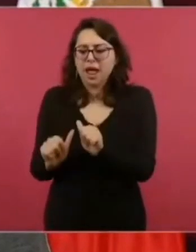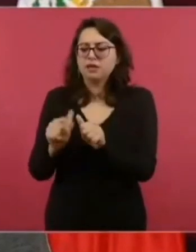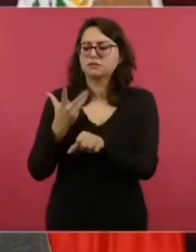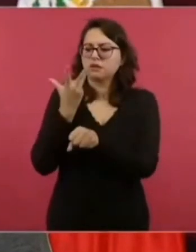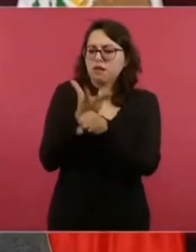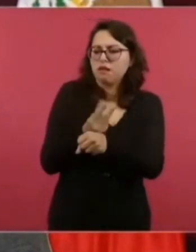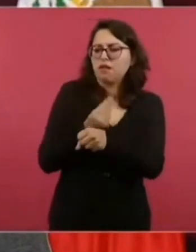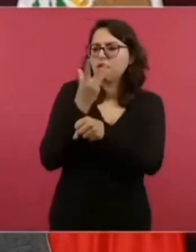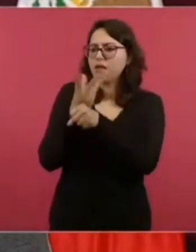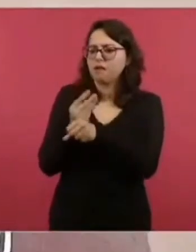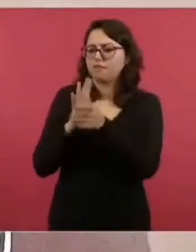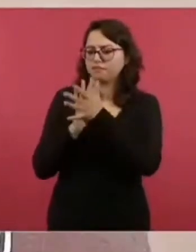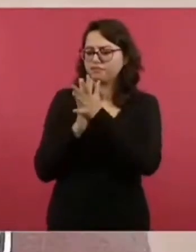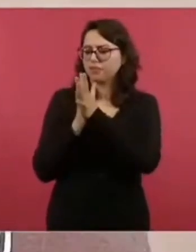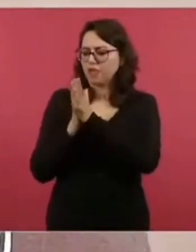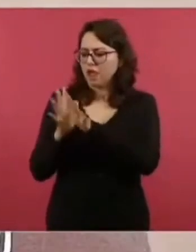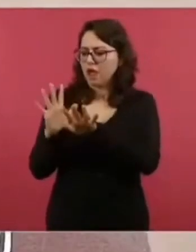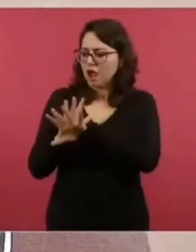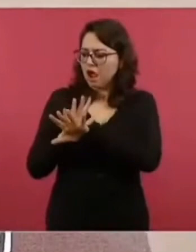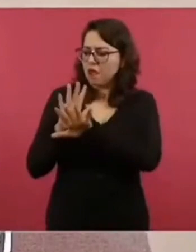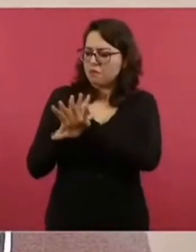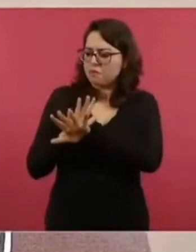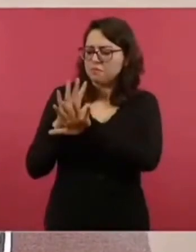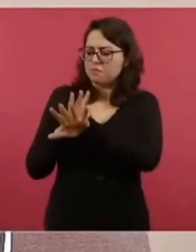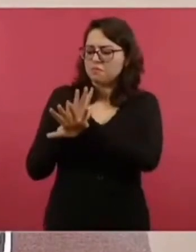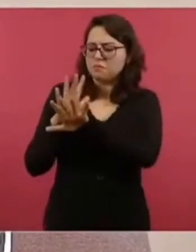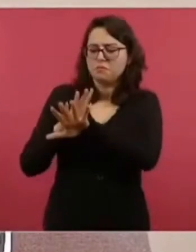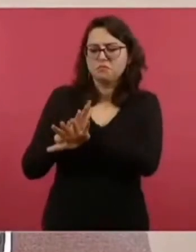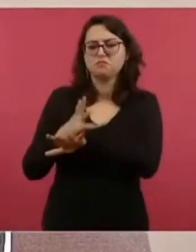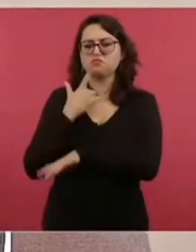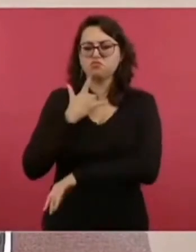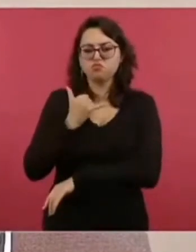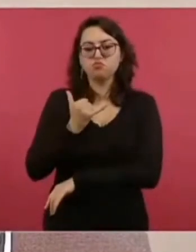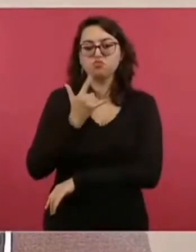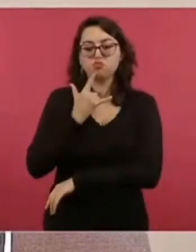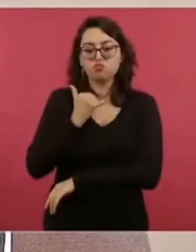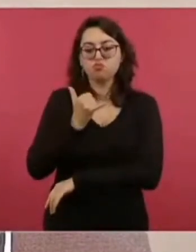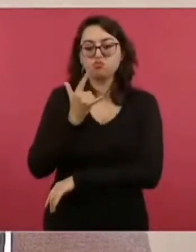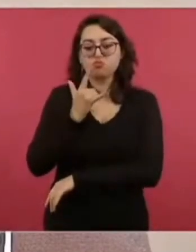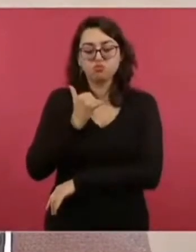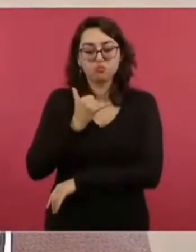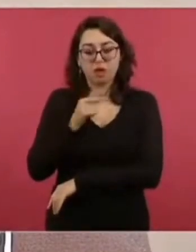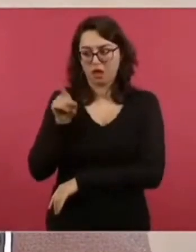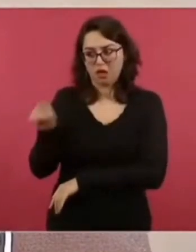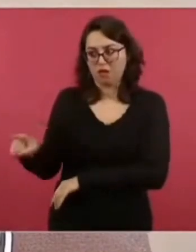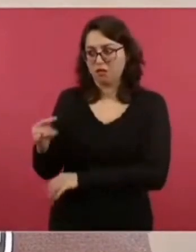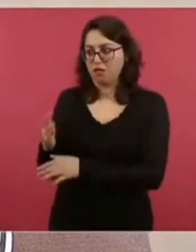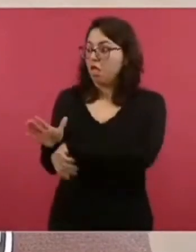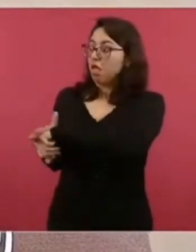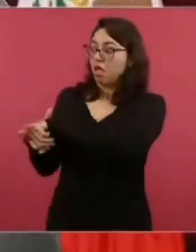cuando intenta cambiar las cosas sin violencia